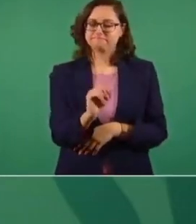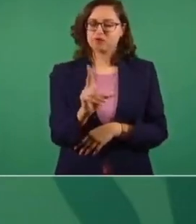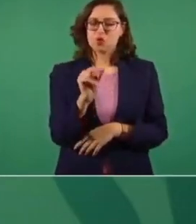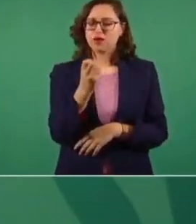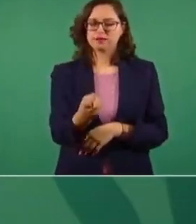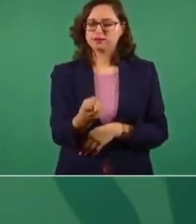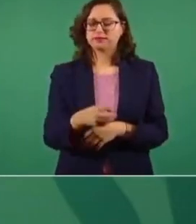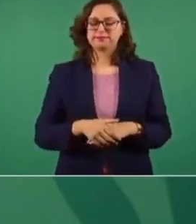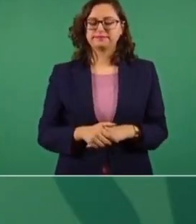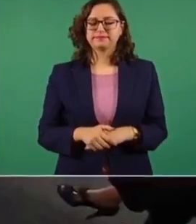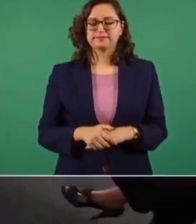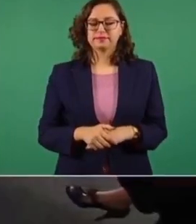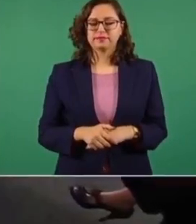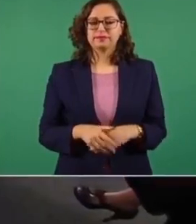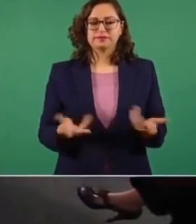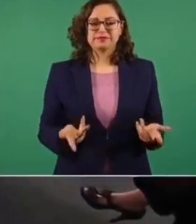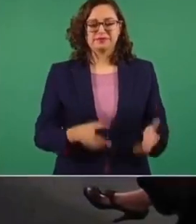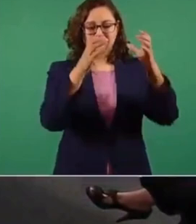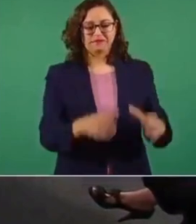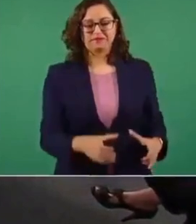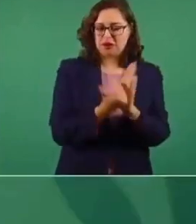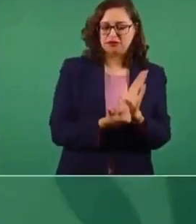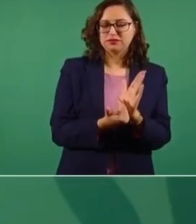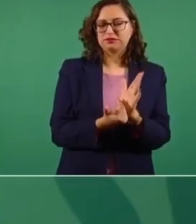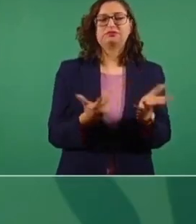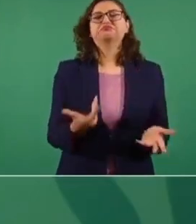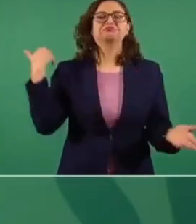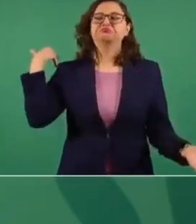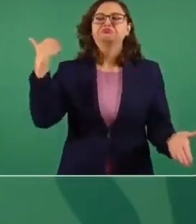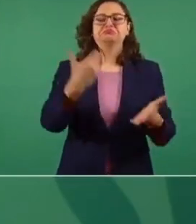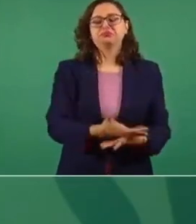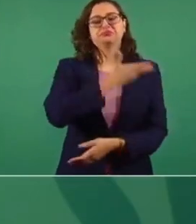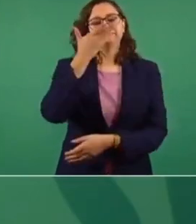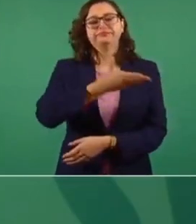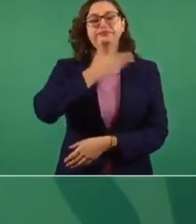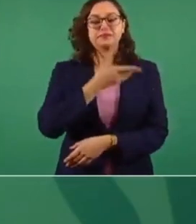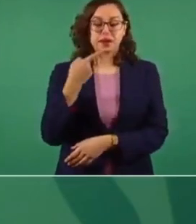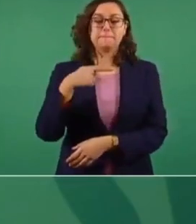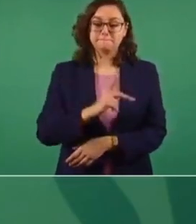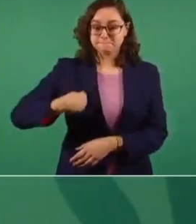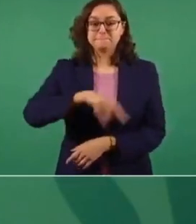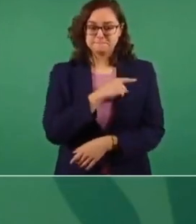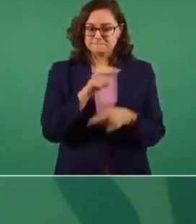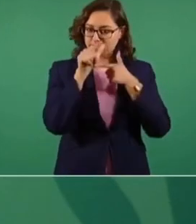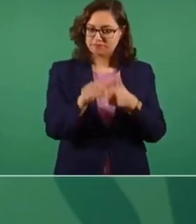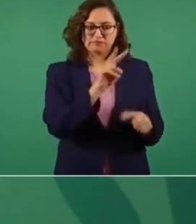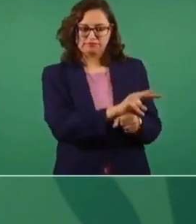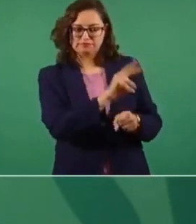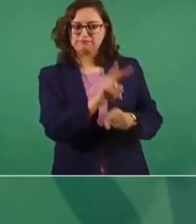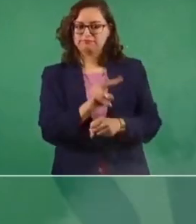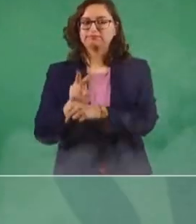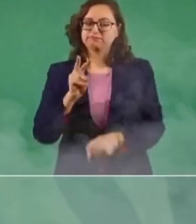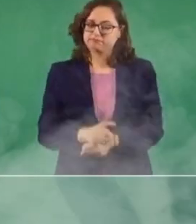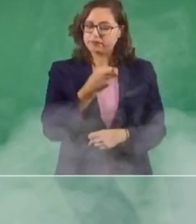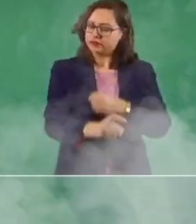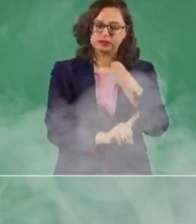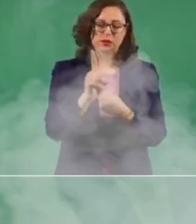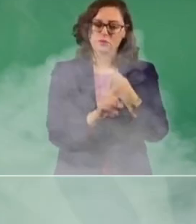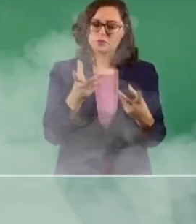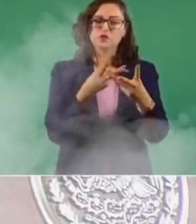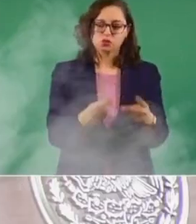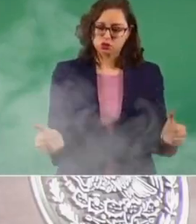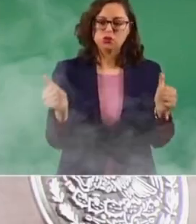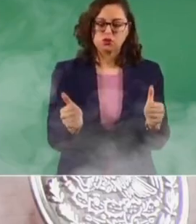no llenando los cilindros. De todas maneras, vamos a seguir inspeccionando y se tiene que resolver este